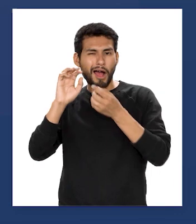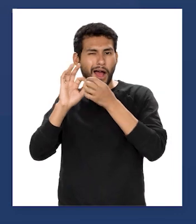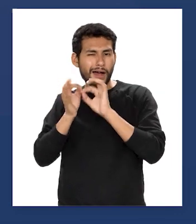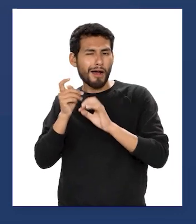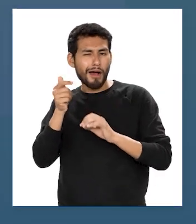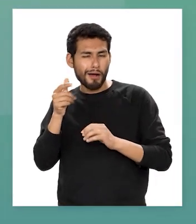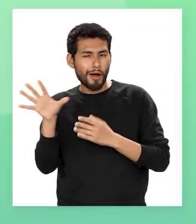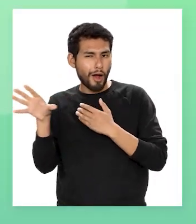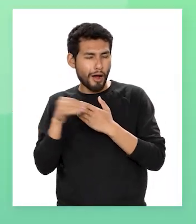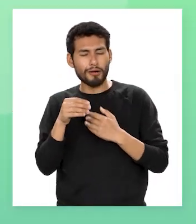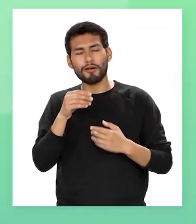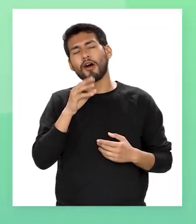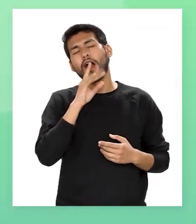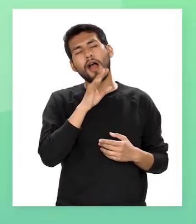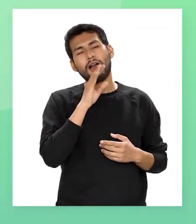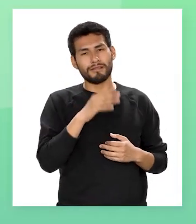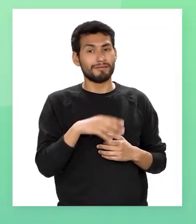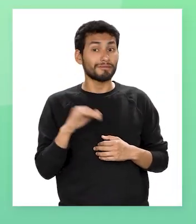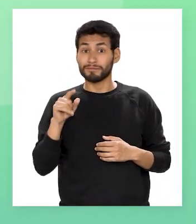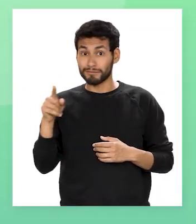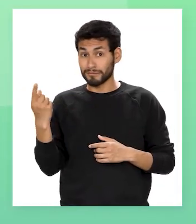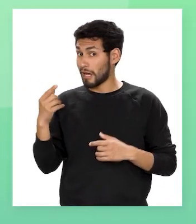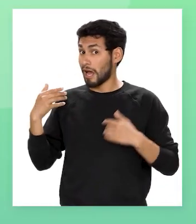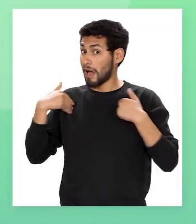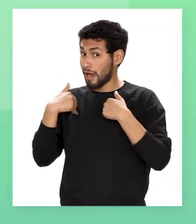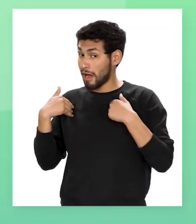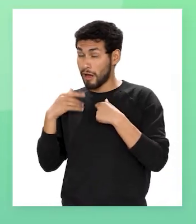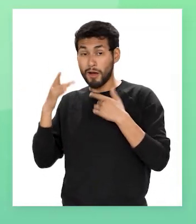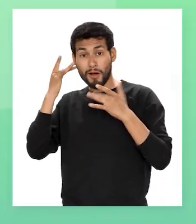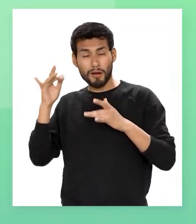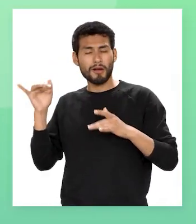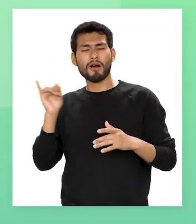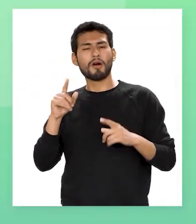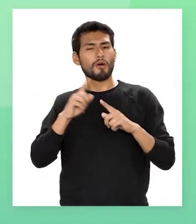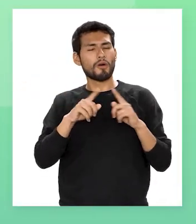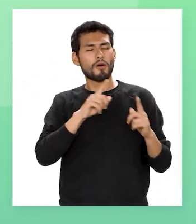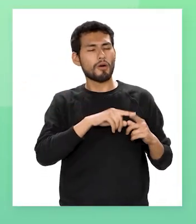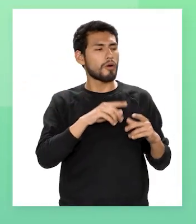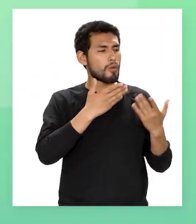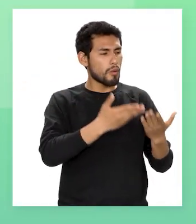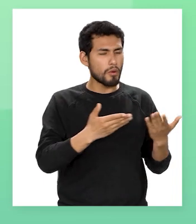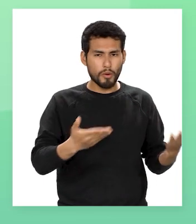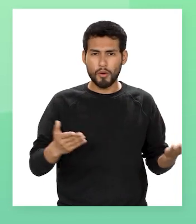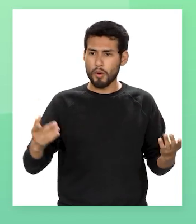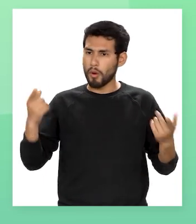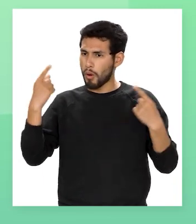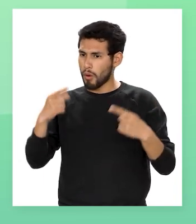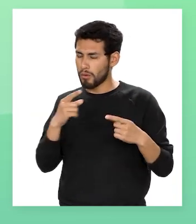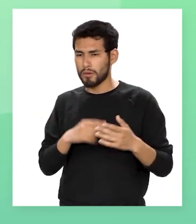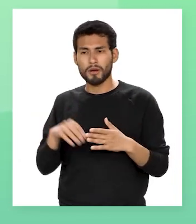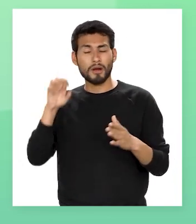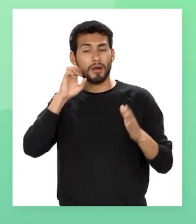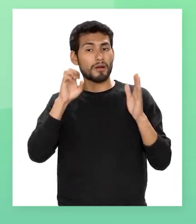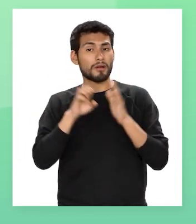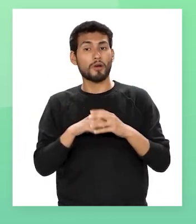no solo se limita a los sonidos que emiten los animales También pueden ser las representaciones de sonidos de objetos Por ejemplo, un globo de